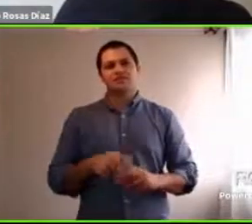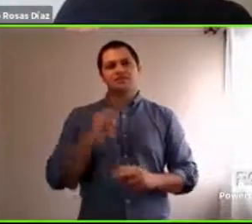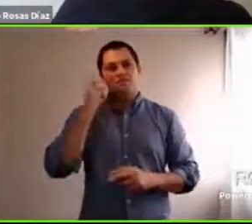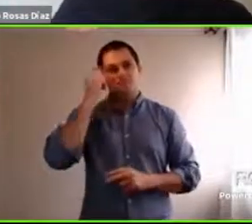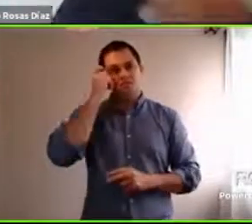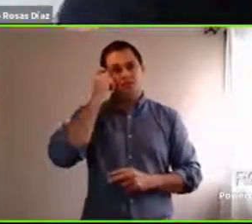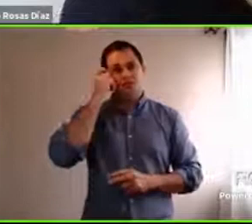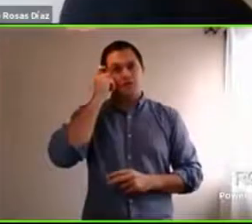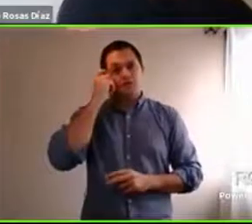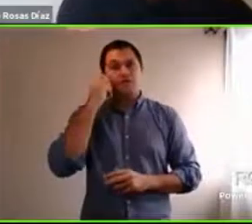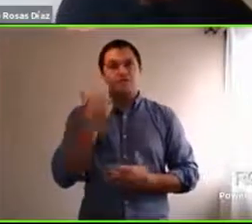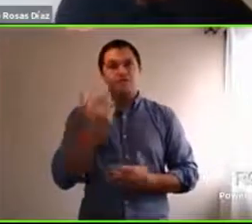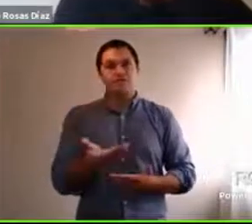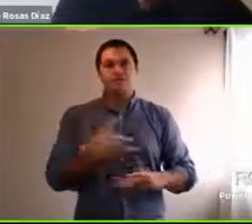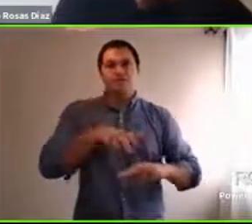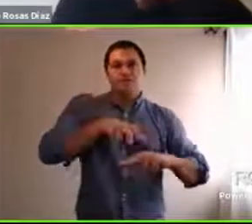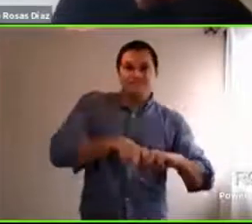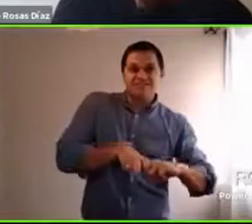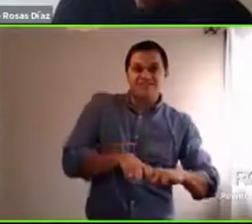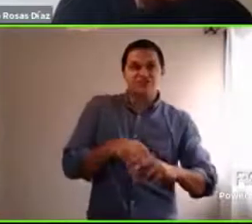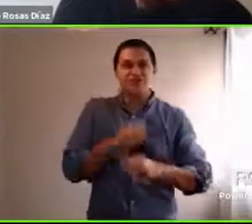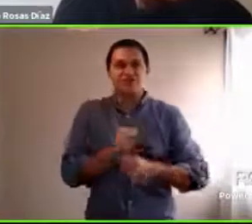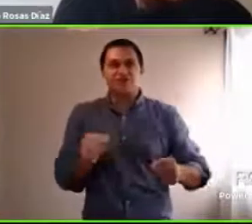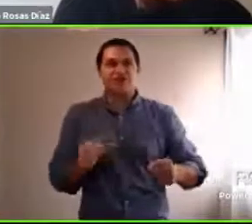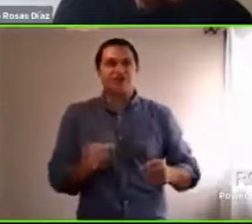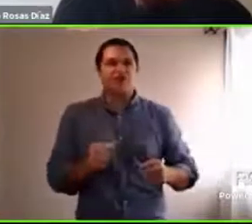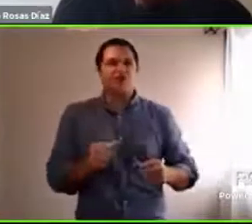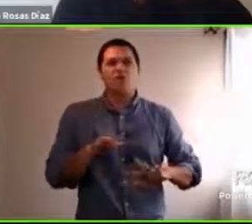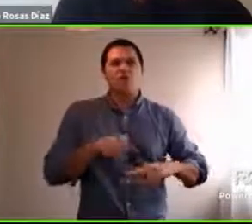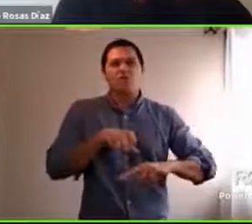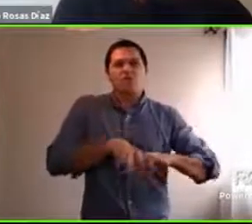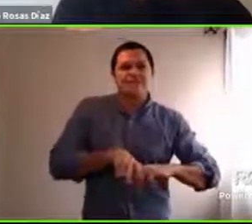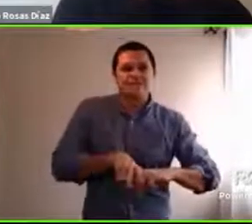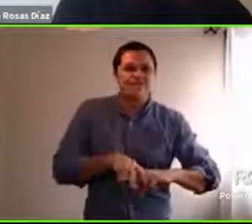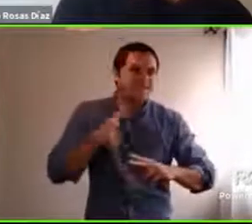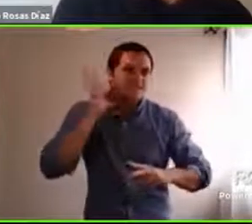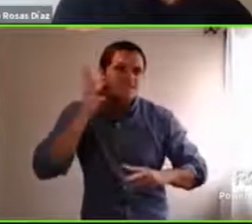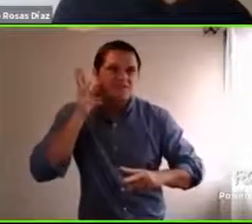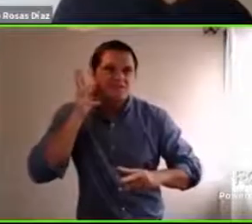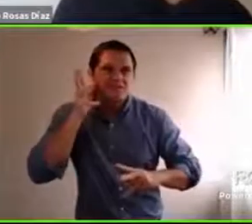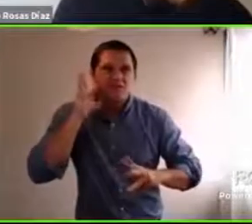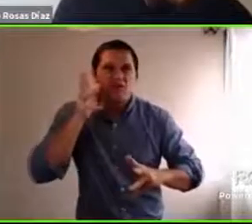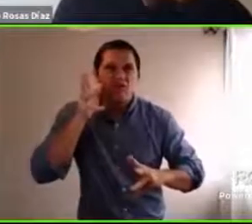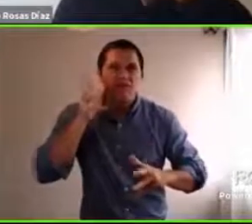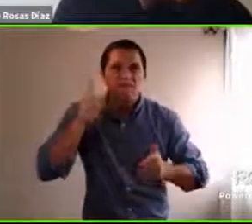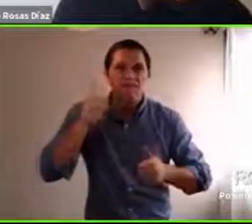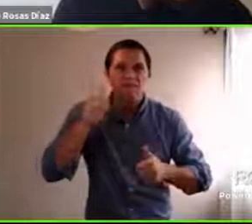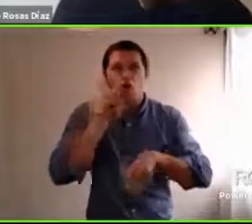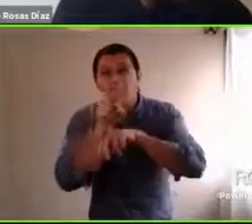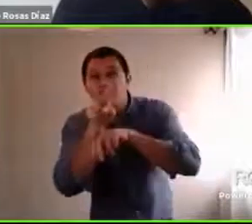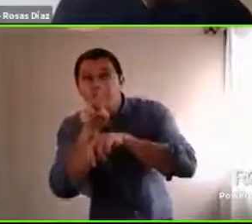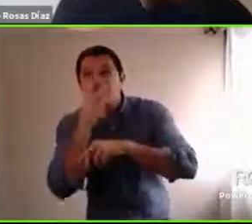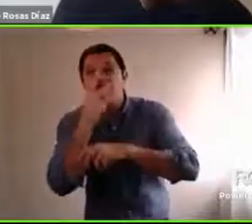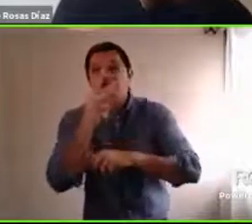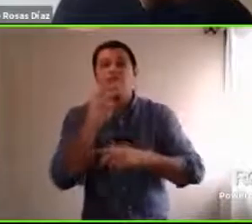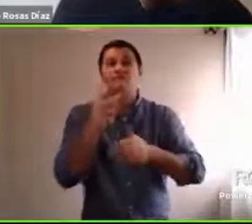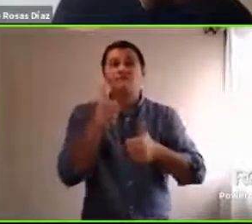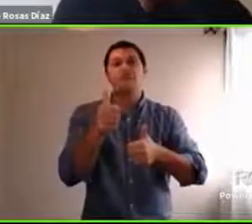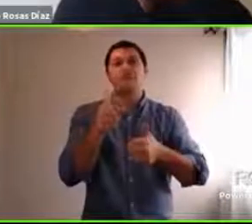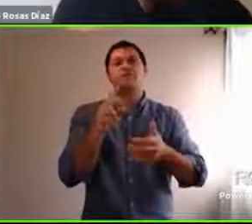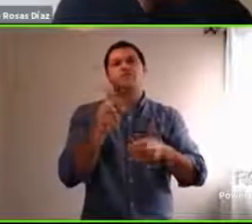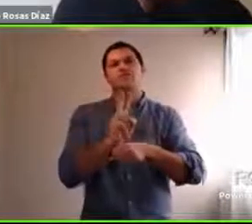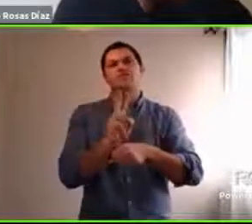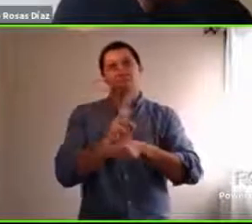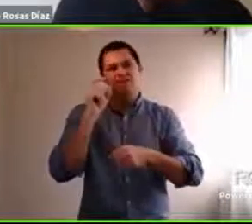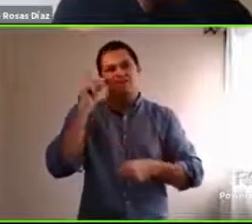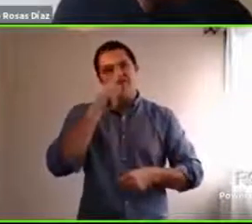se sienten incómodos porque no pueden escuchar bien al docente, ¿no? Entonces, hay un montón de aplicaciones y uno los ve cuanto